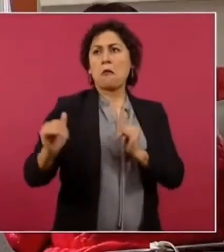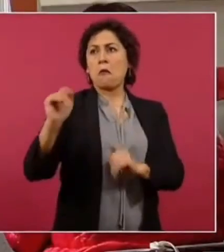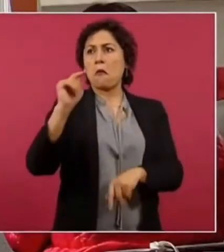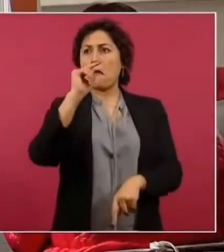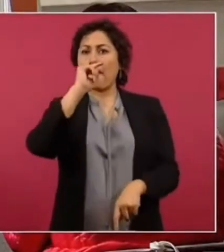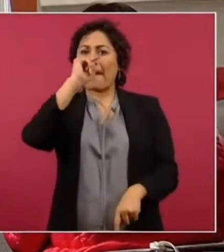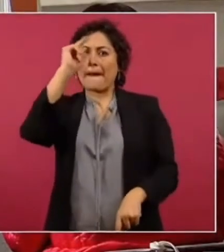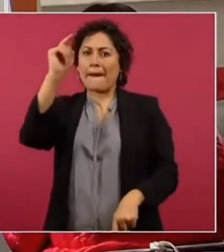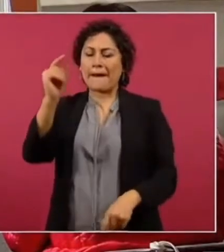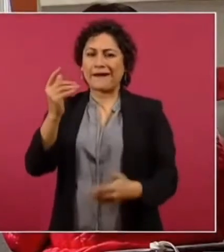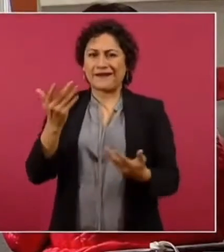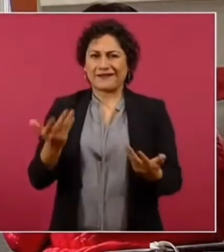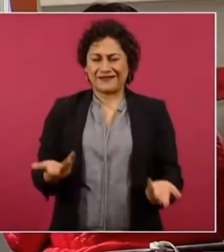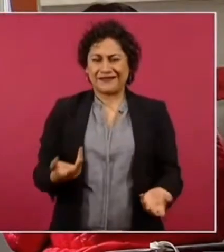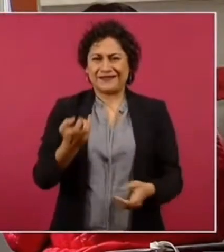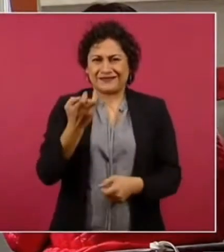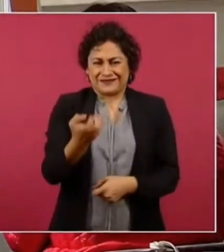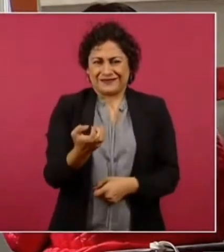ya es